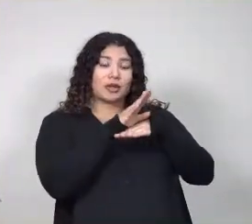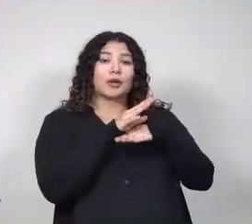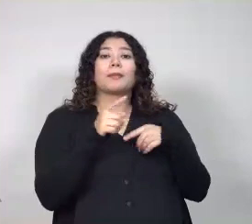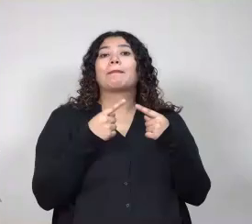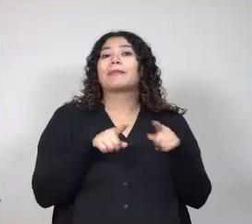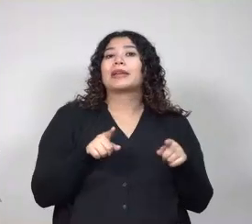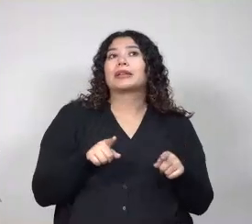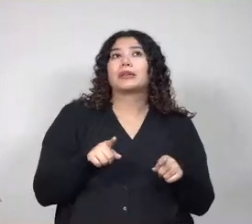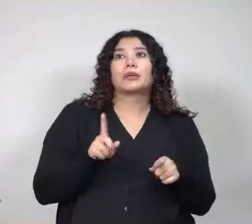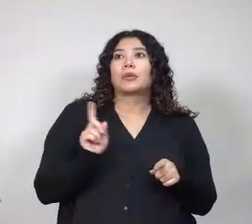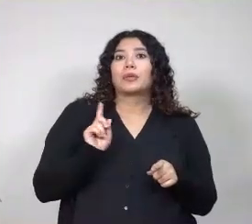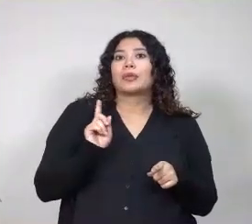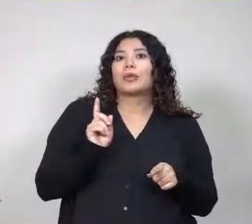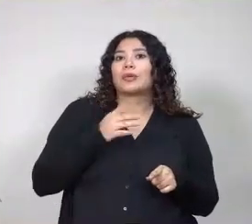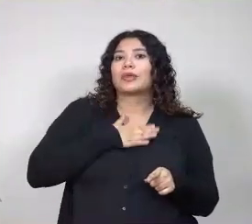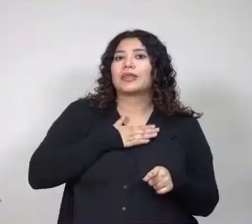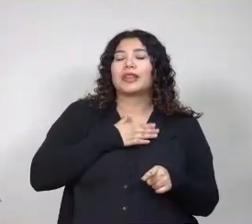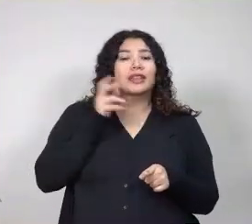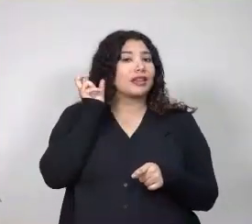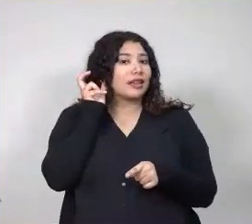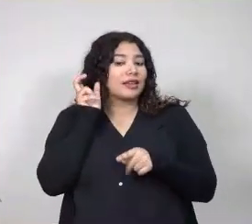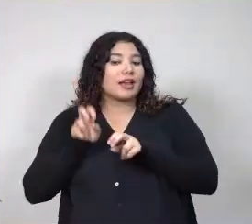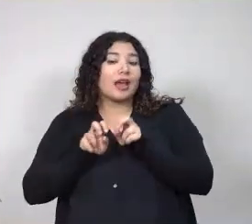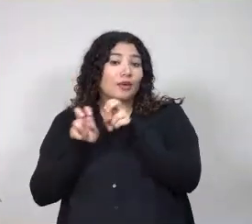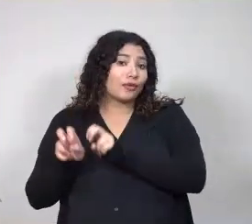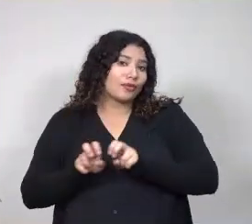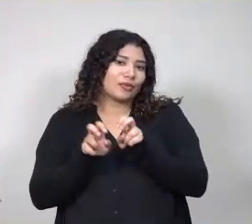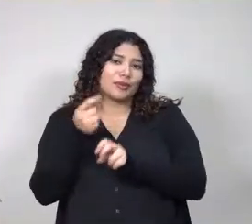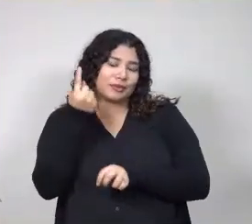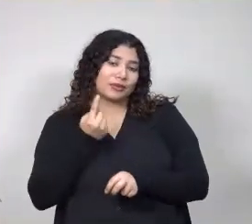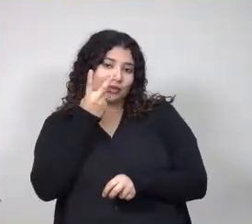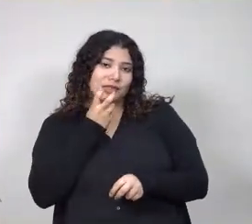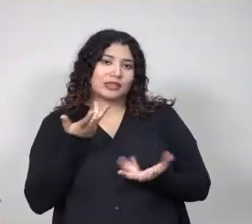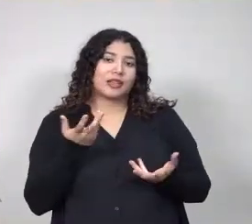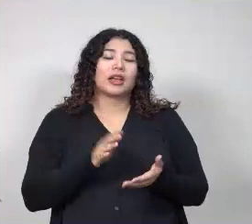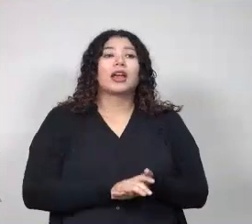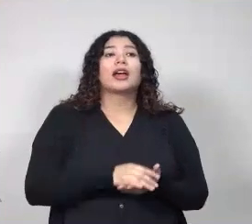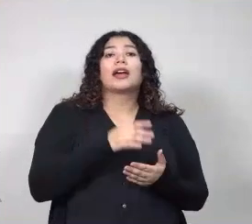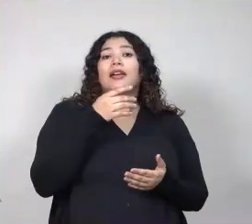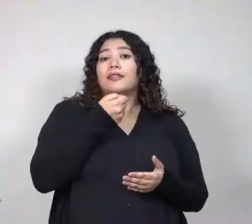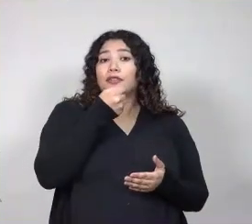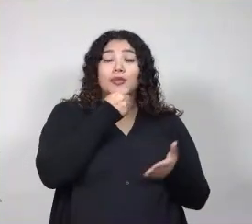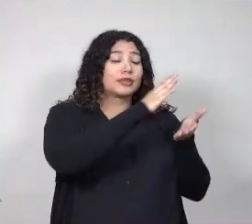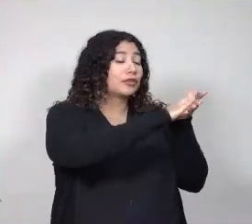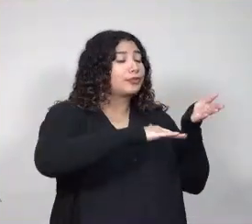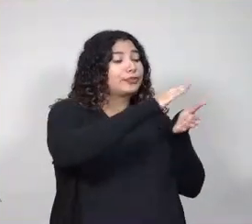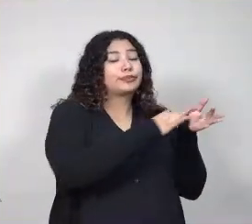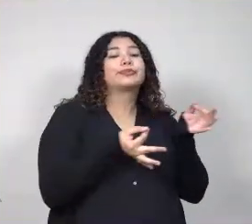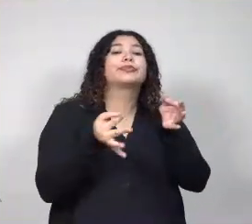utilizamos, por ejemplo, transcripciones o audios. Damos información impresa, pero no utilizamos